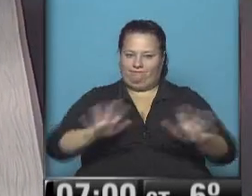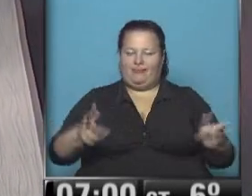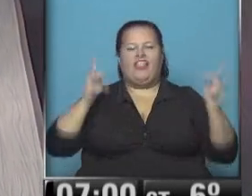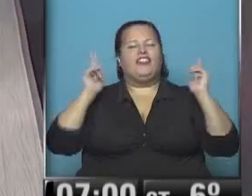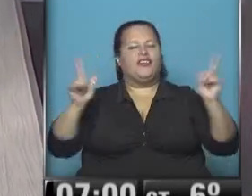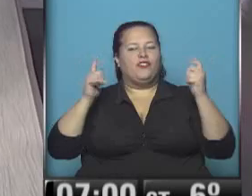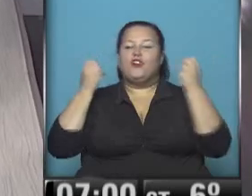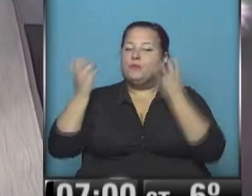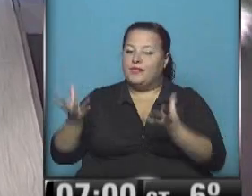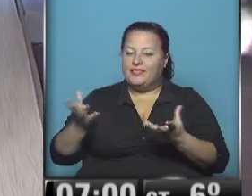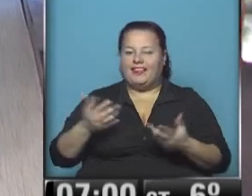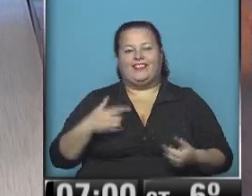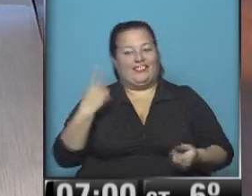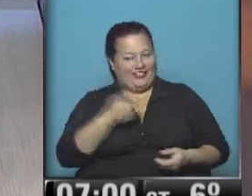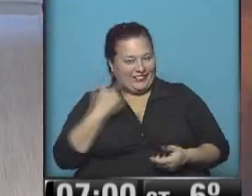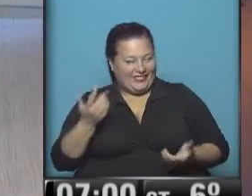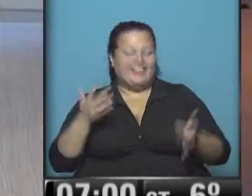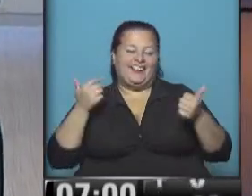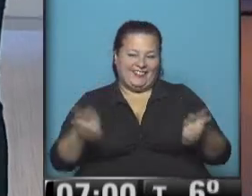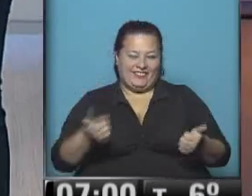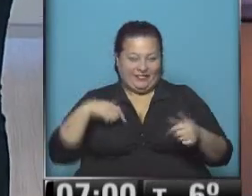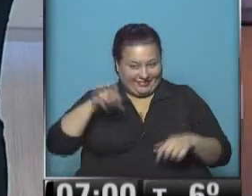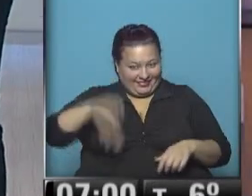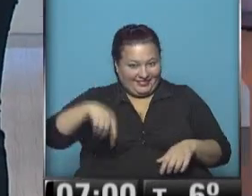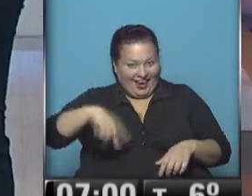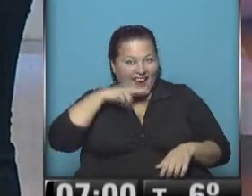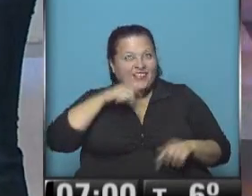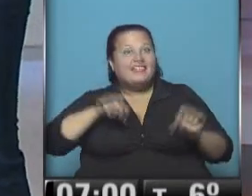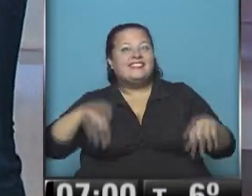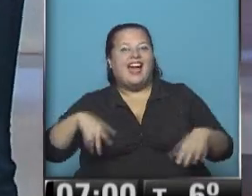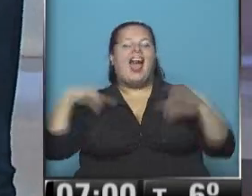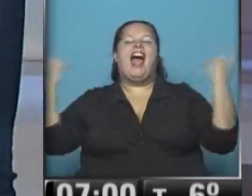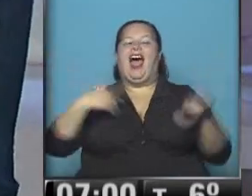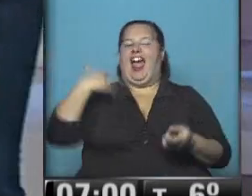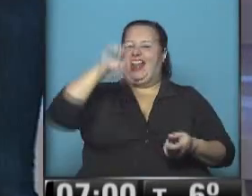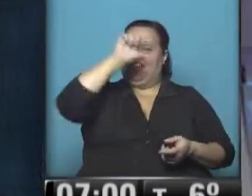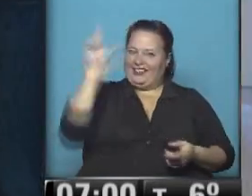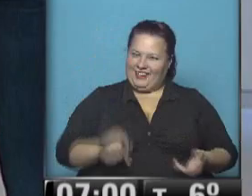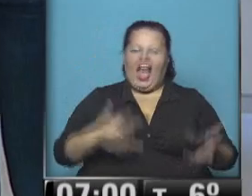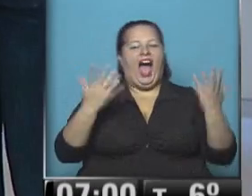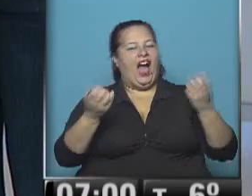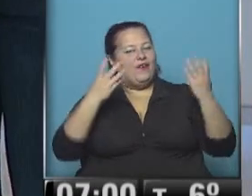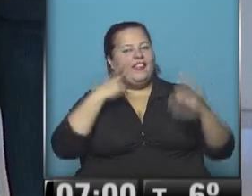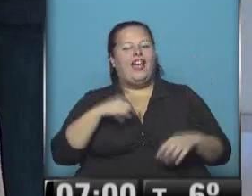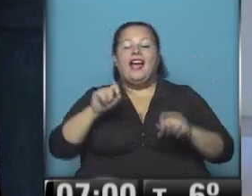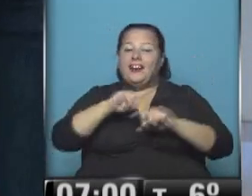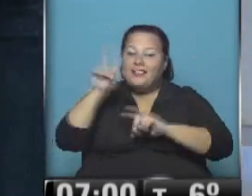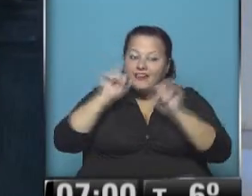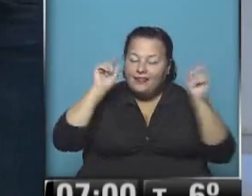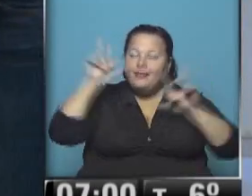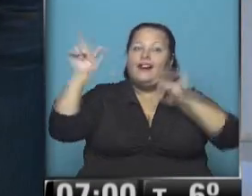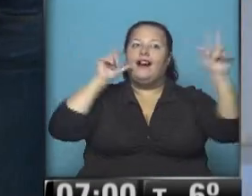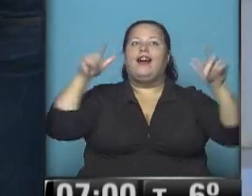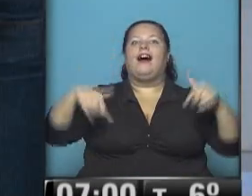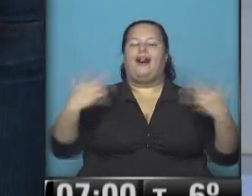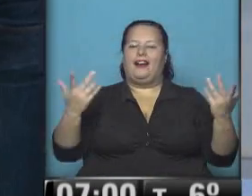disfrutarlo. ¿Cómo estás? nosotros. ¿Está acá entre nosotros? Acá, en todo el país. Ah, bueno, muy buen día, Alejandro. cada despertador que suena